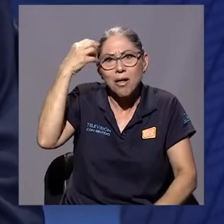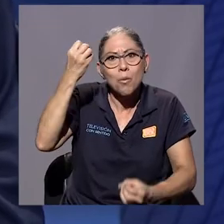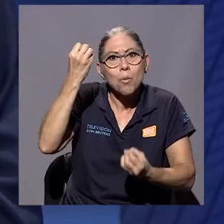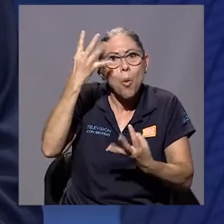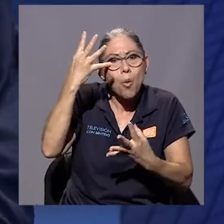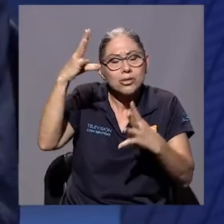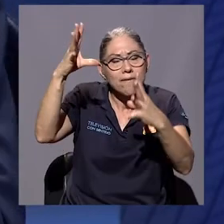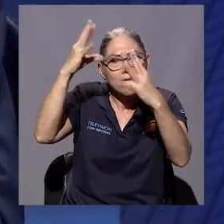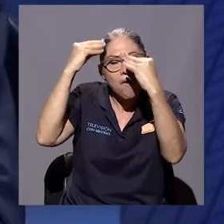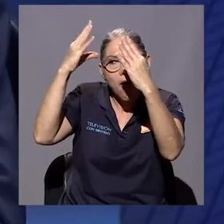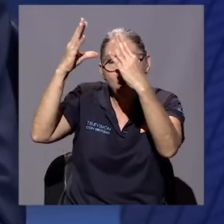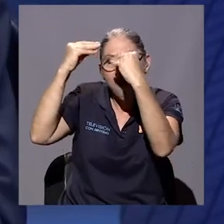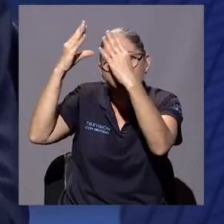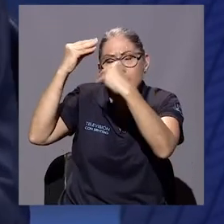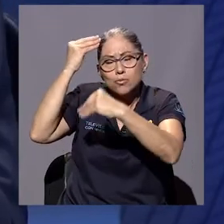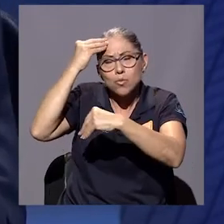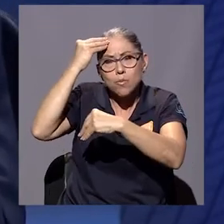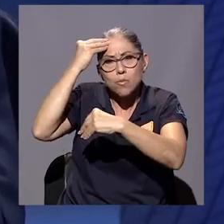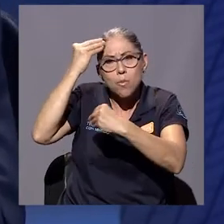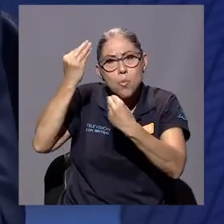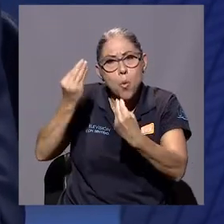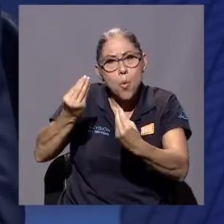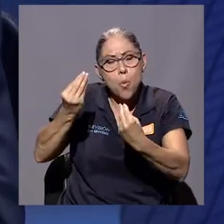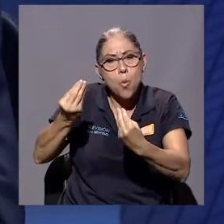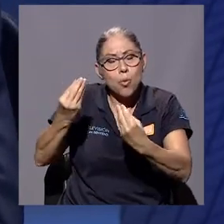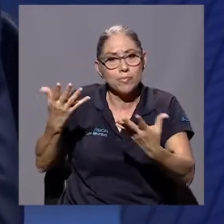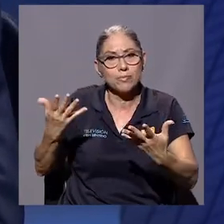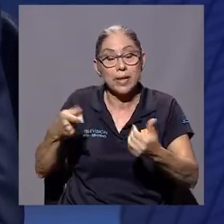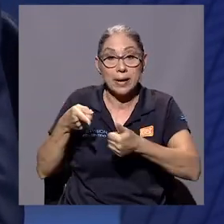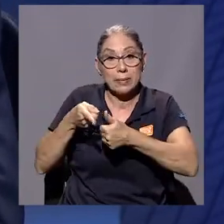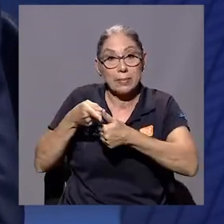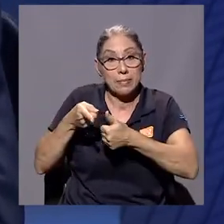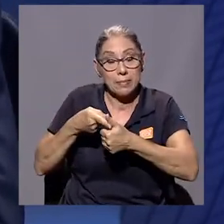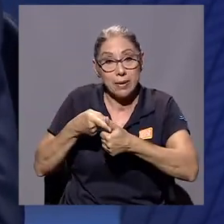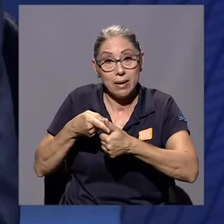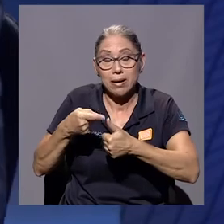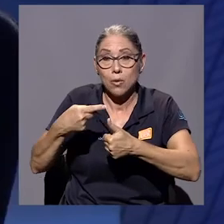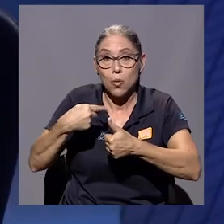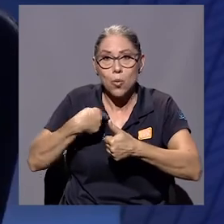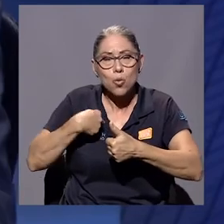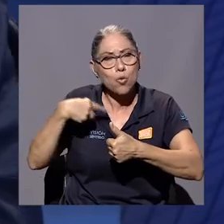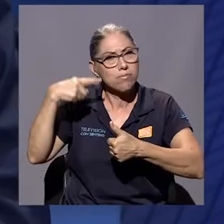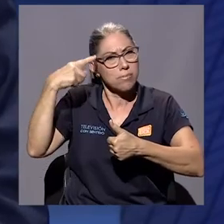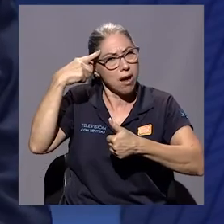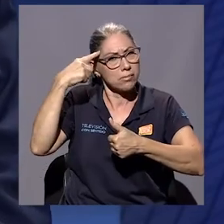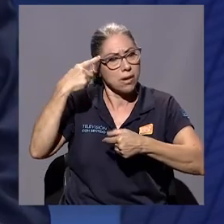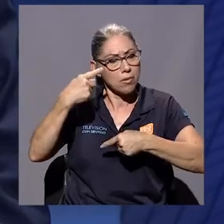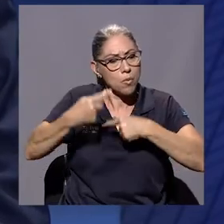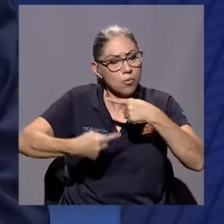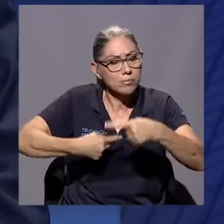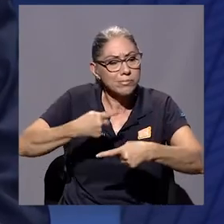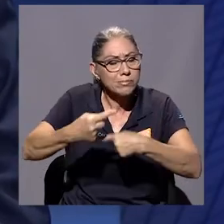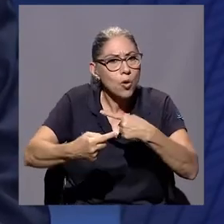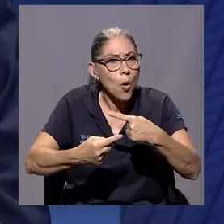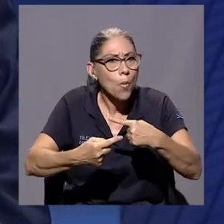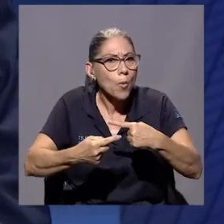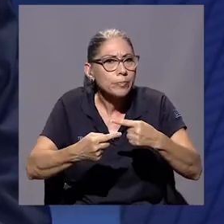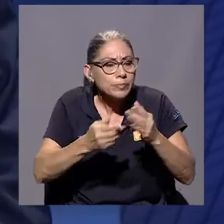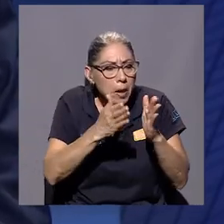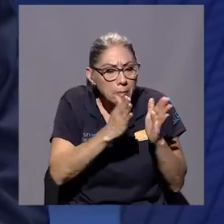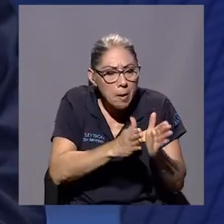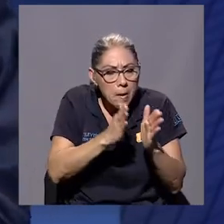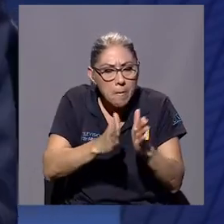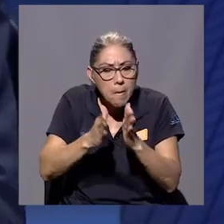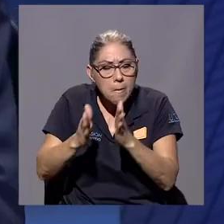información. Entonces uno puede, primero uno hace la estructura de lo que va a ser la novela